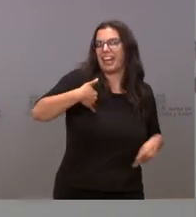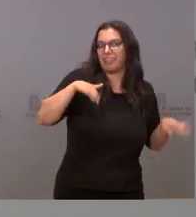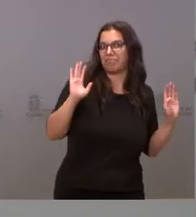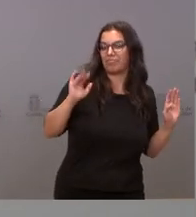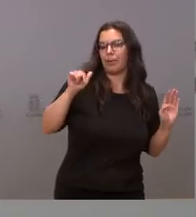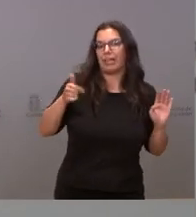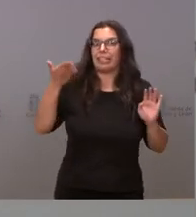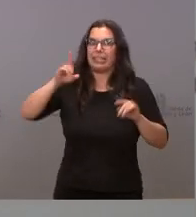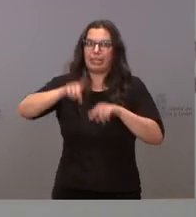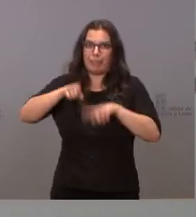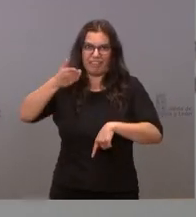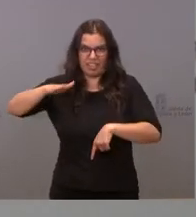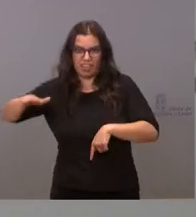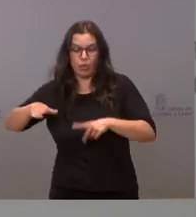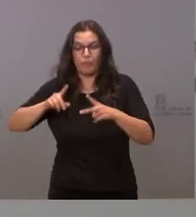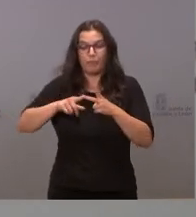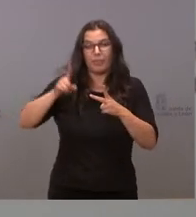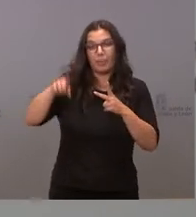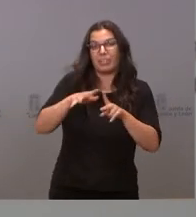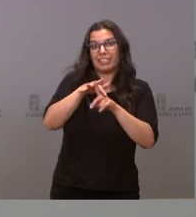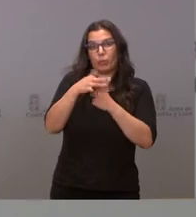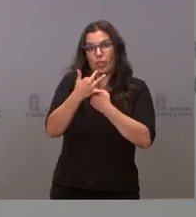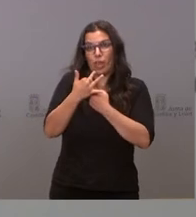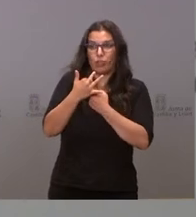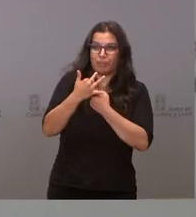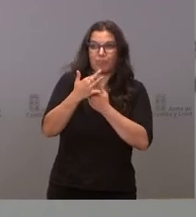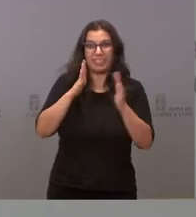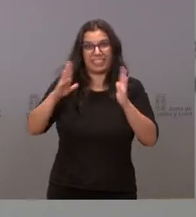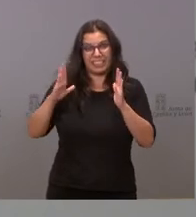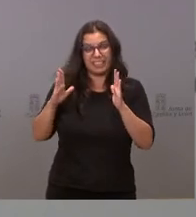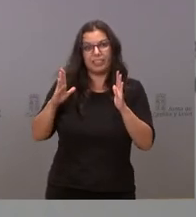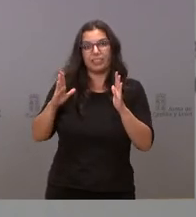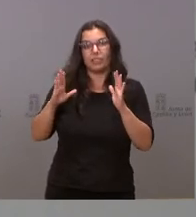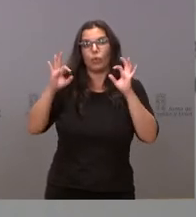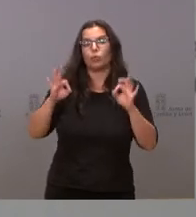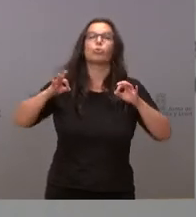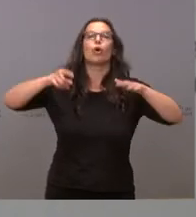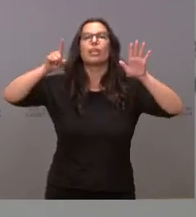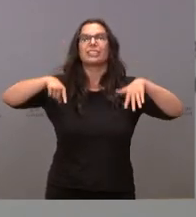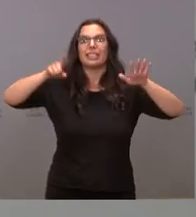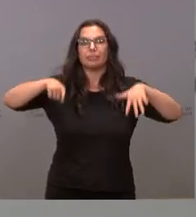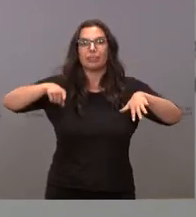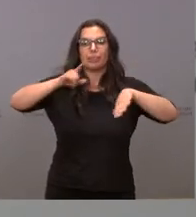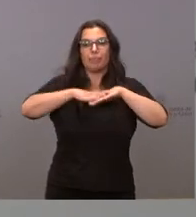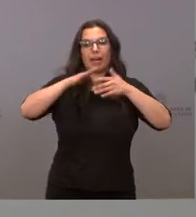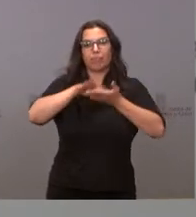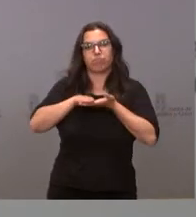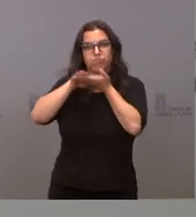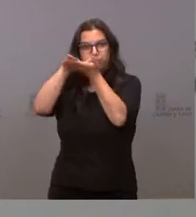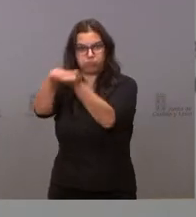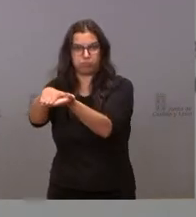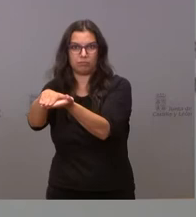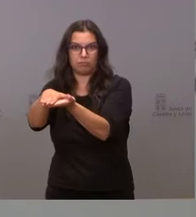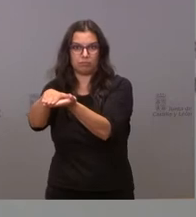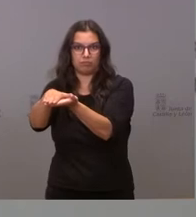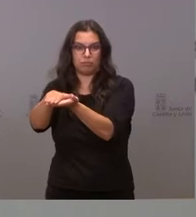en segundo lugar, también porque hay una situación, un periodo de seis meses para presentar la declaración. Incluso